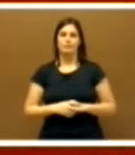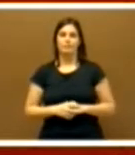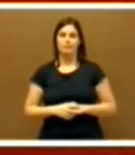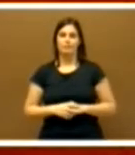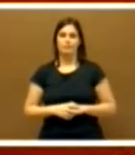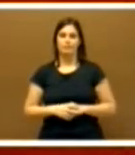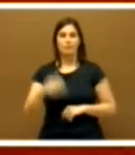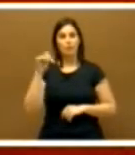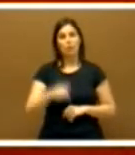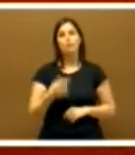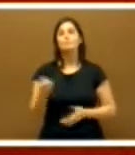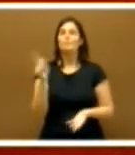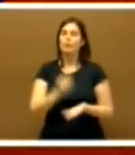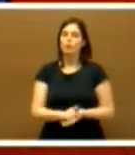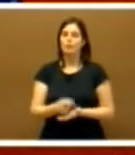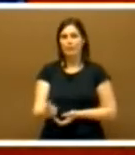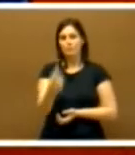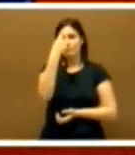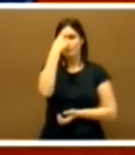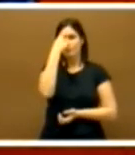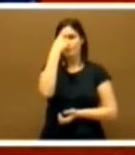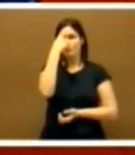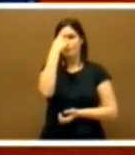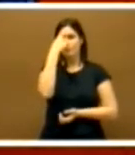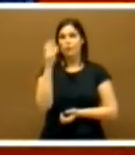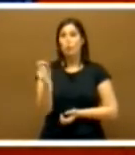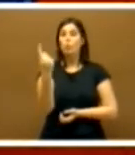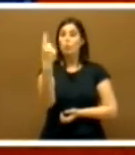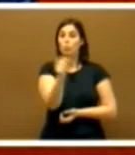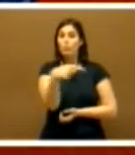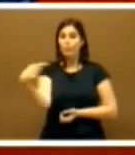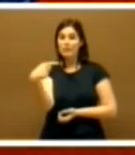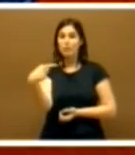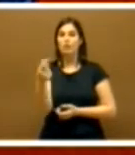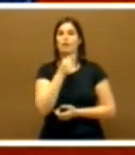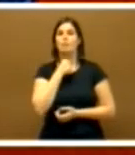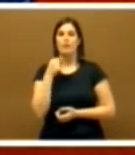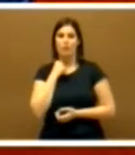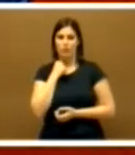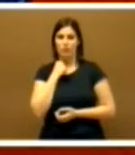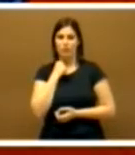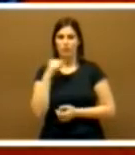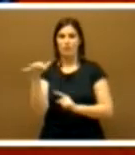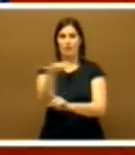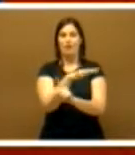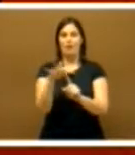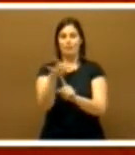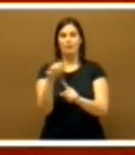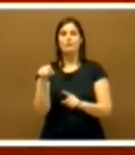hoy vuelve a mi cabeza un piso en Badajoz, el ambiente de una sala de estar,